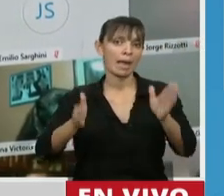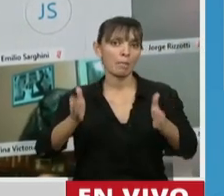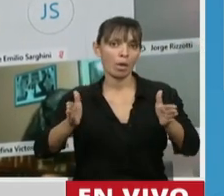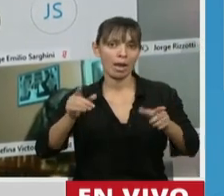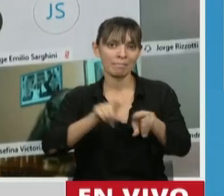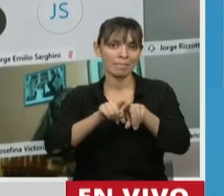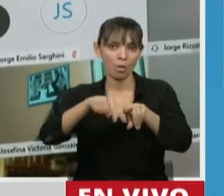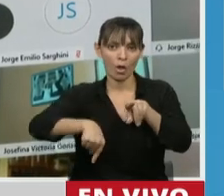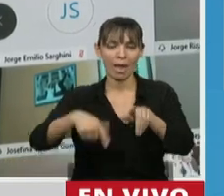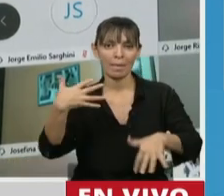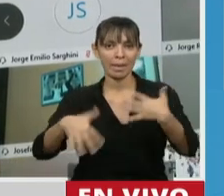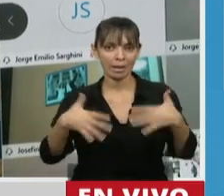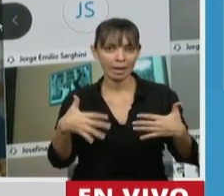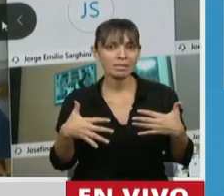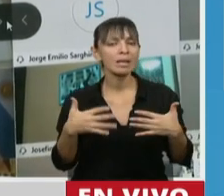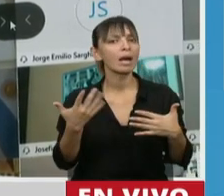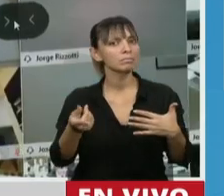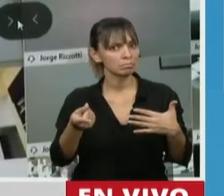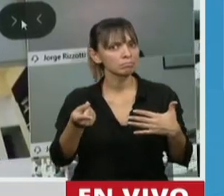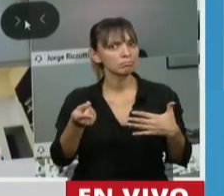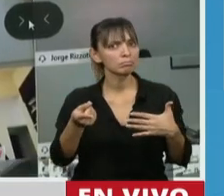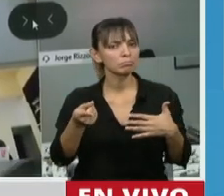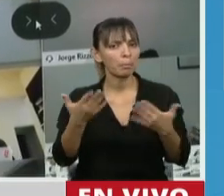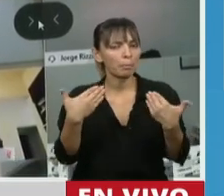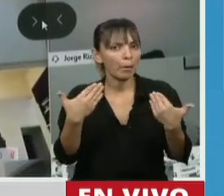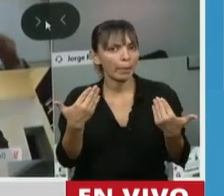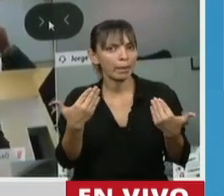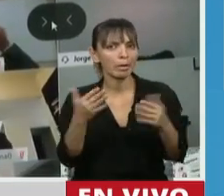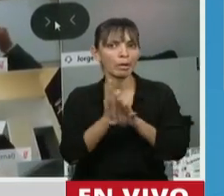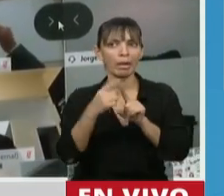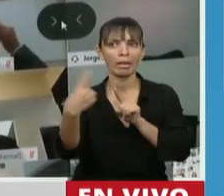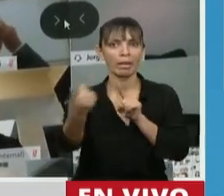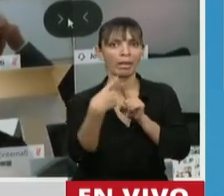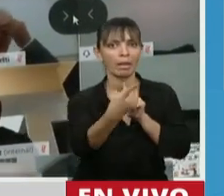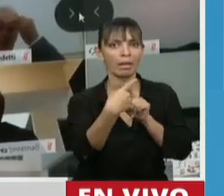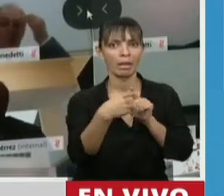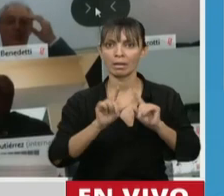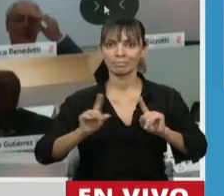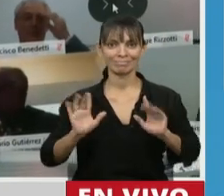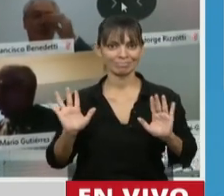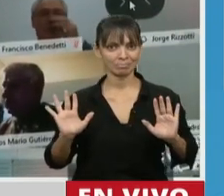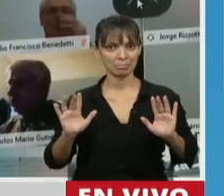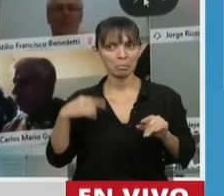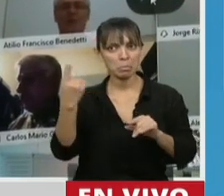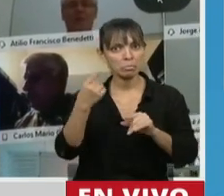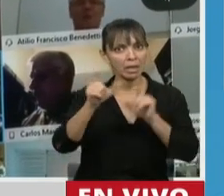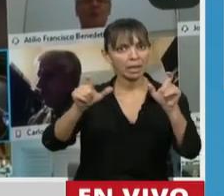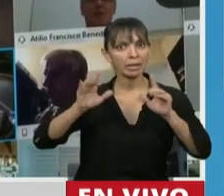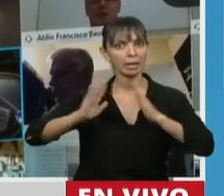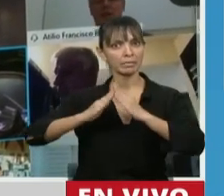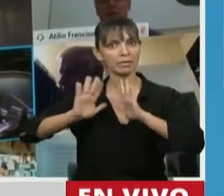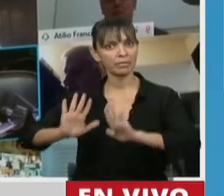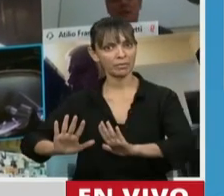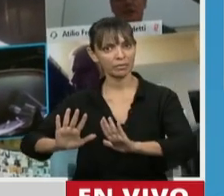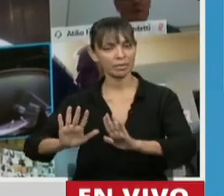como esta de emergencia, justamente la posibilidad de evitar el traslado de muchas personas y de poder